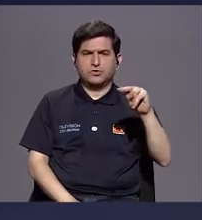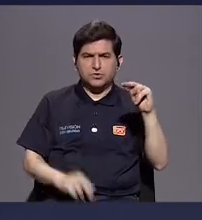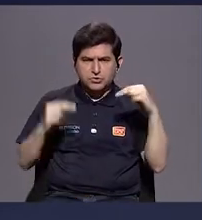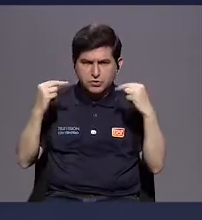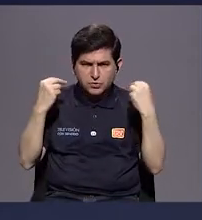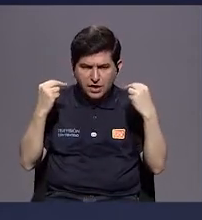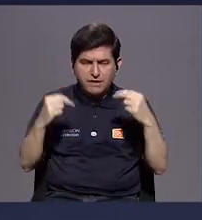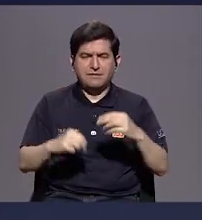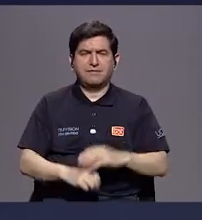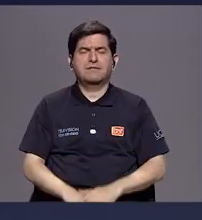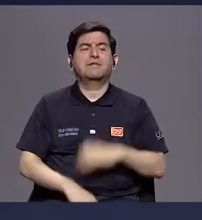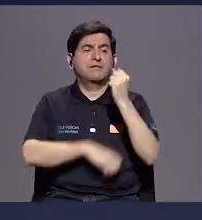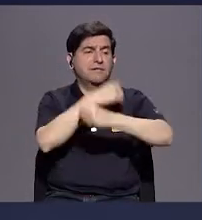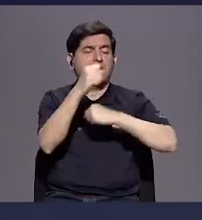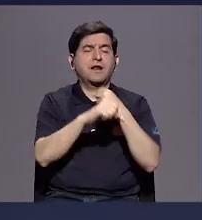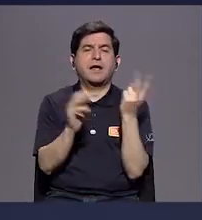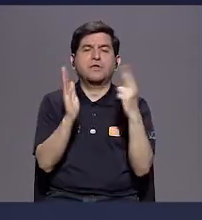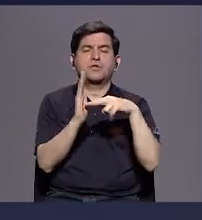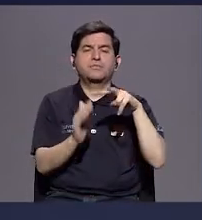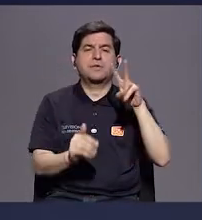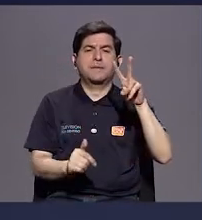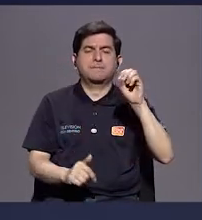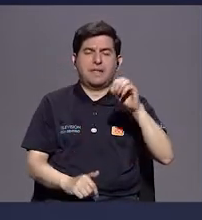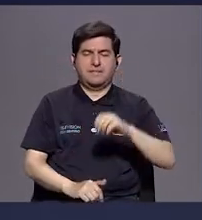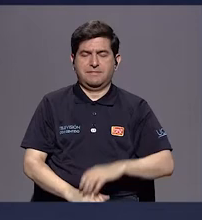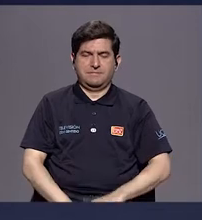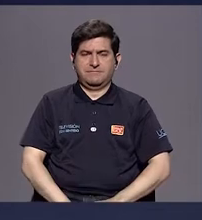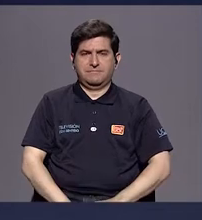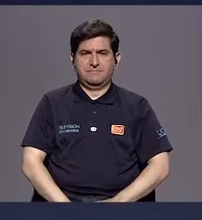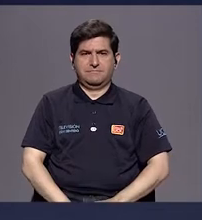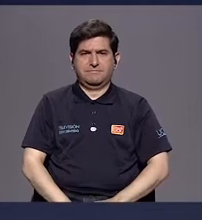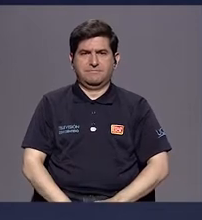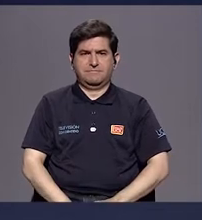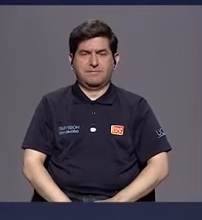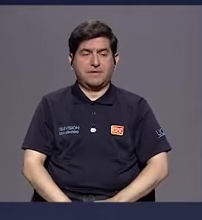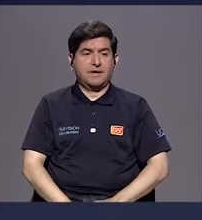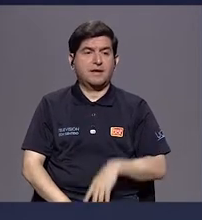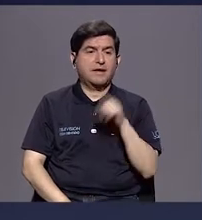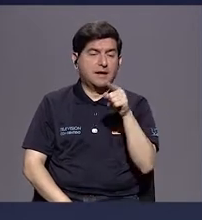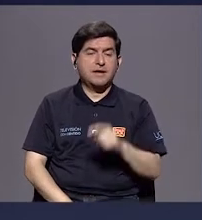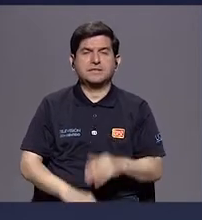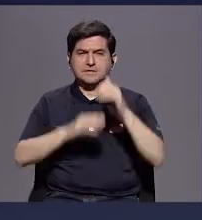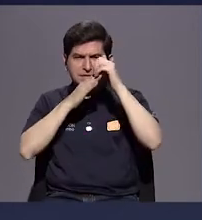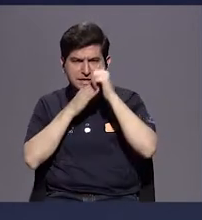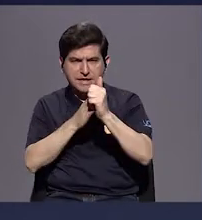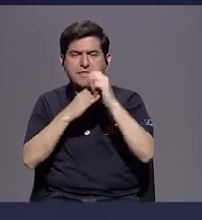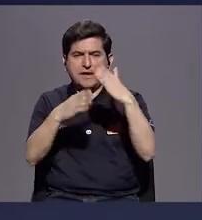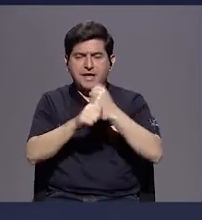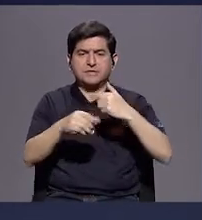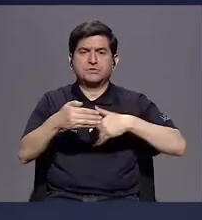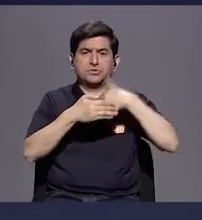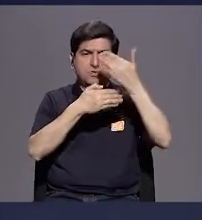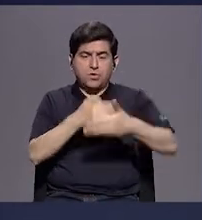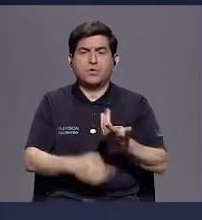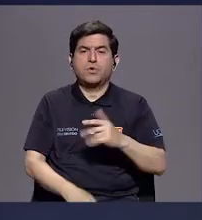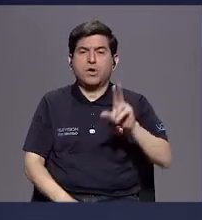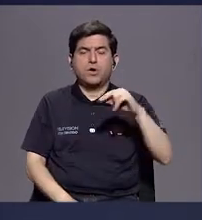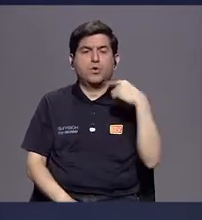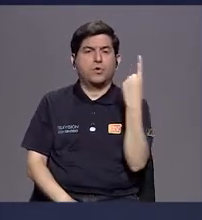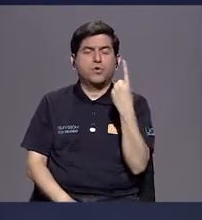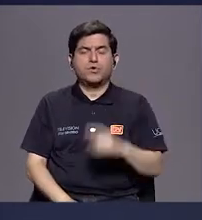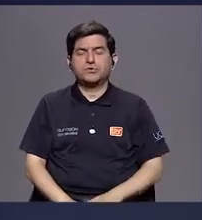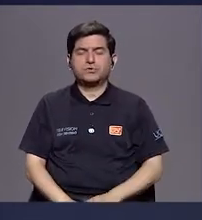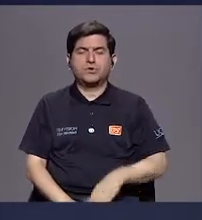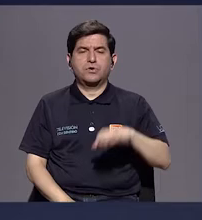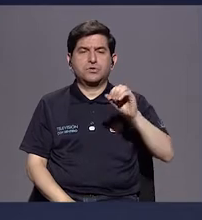para el año 2020 y venía generando esa vanguardia. Luego pasamos a que ya no solo